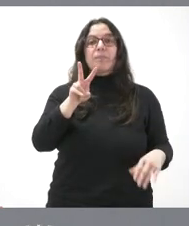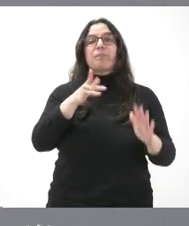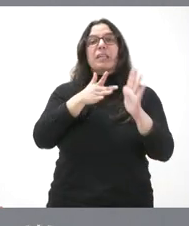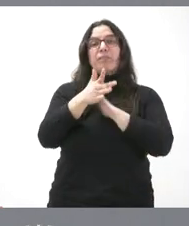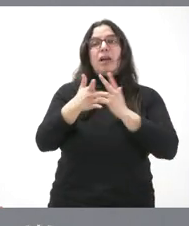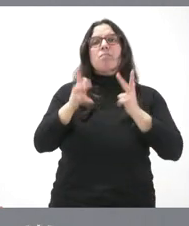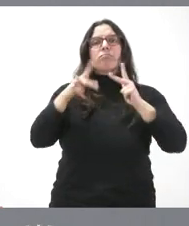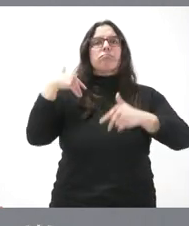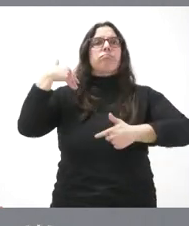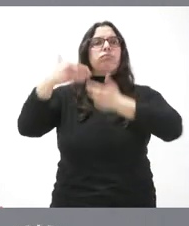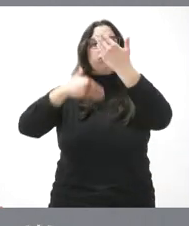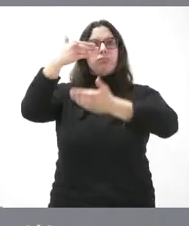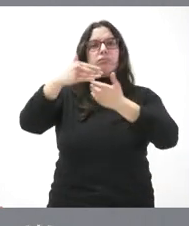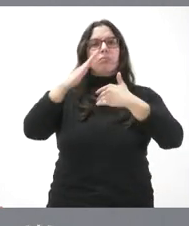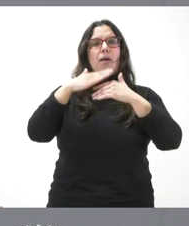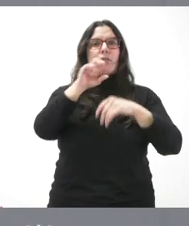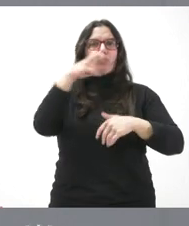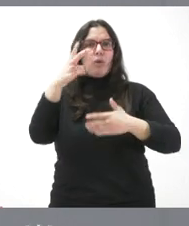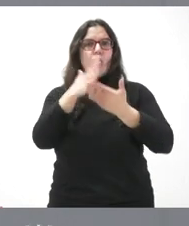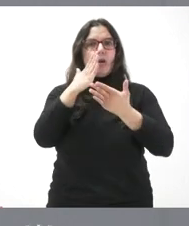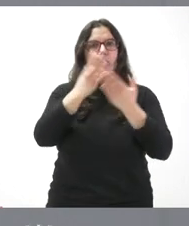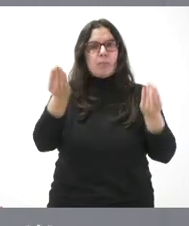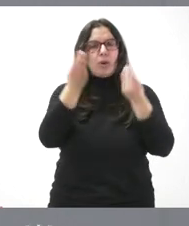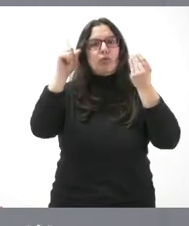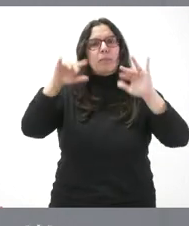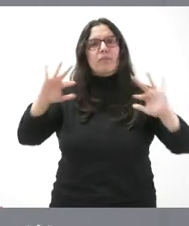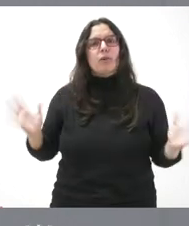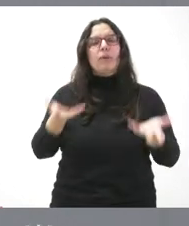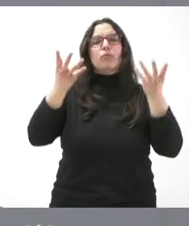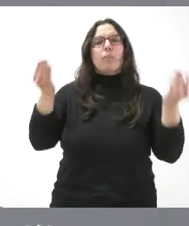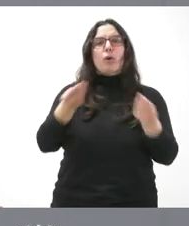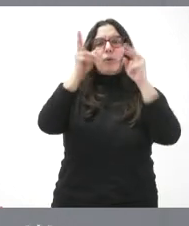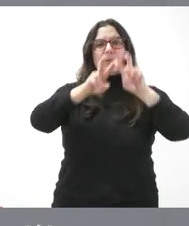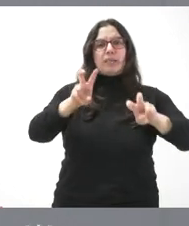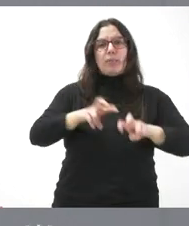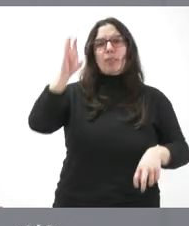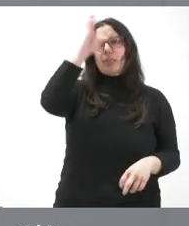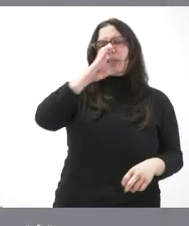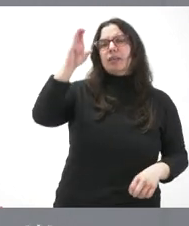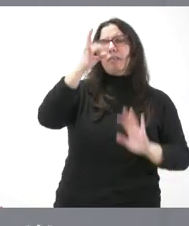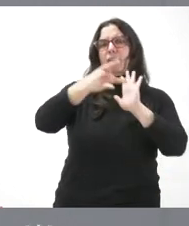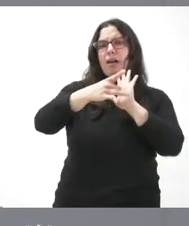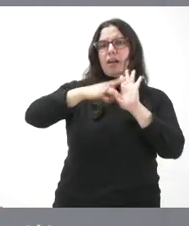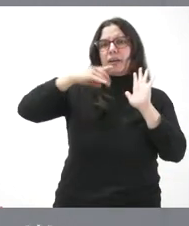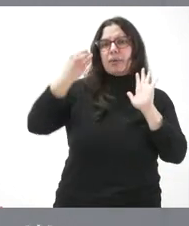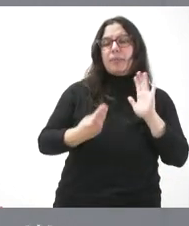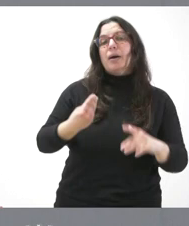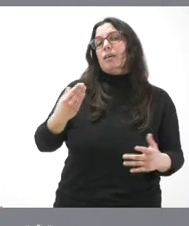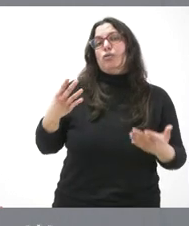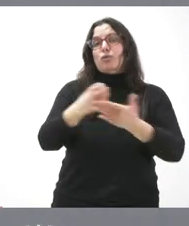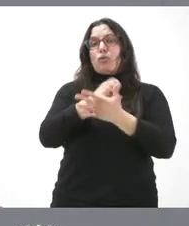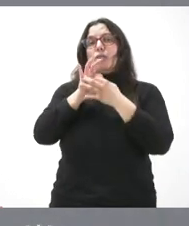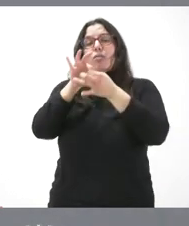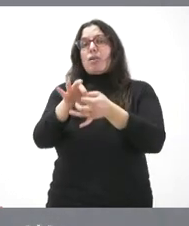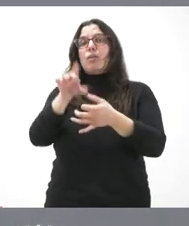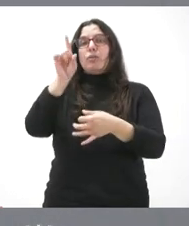avanzar en todo lo que es el rendimiento académico, el fomento y la mejora de la investigación científica y de calidad y todo lo que tiene que ver